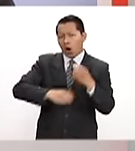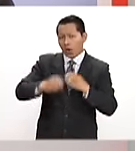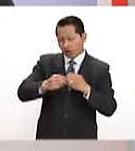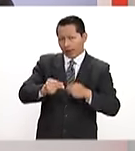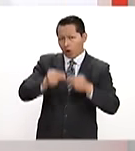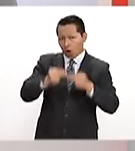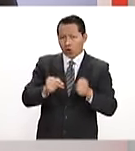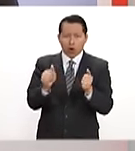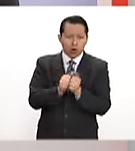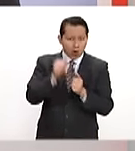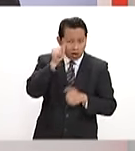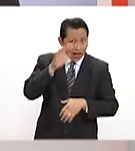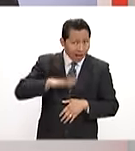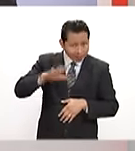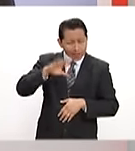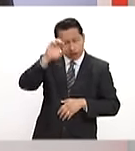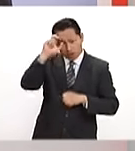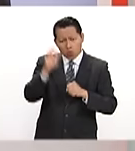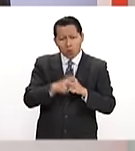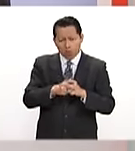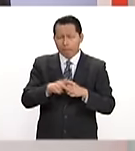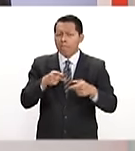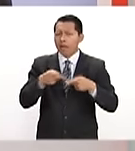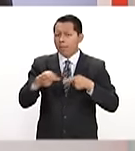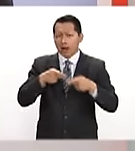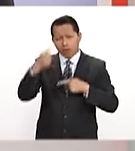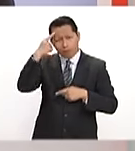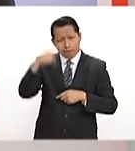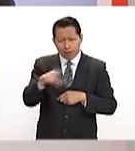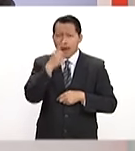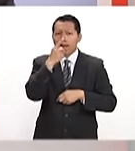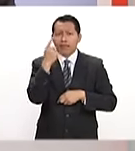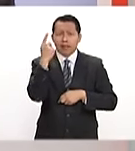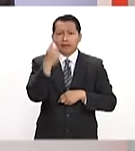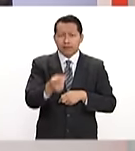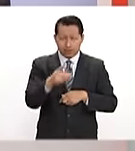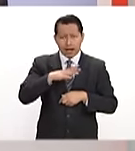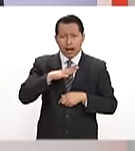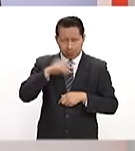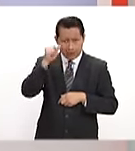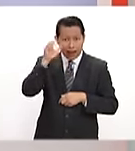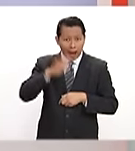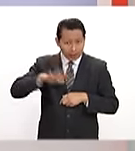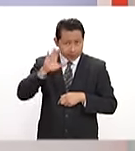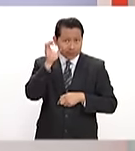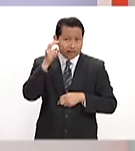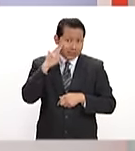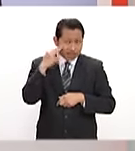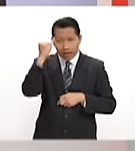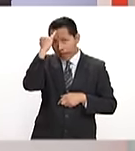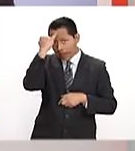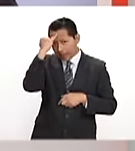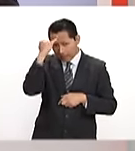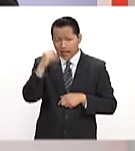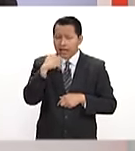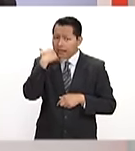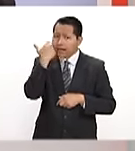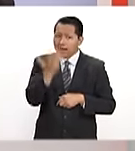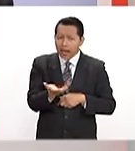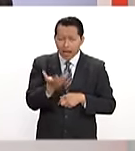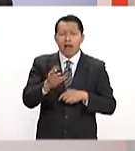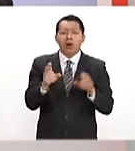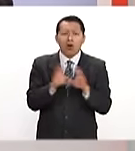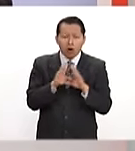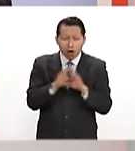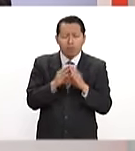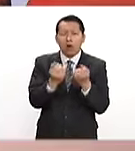países asiáticos, Europa estará preparada para decirles a los estados asiáticos, China e India, que queremos ser